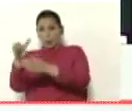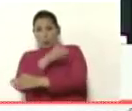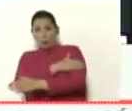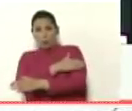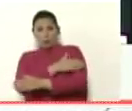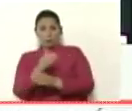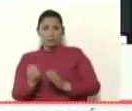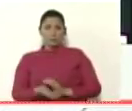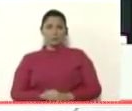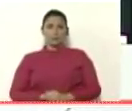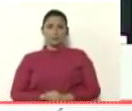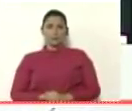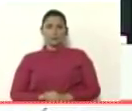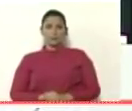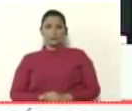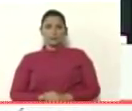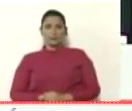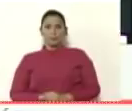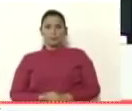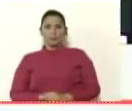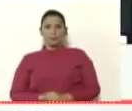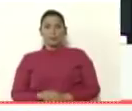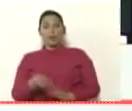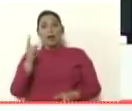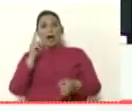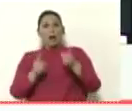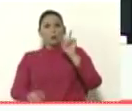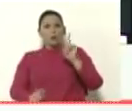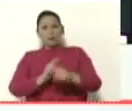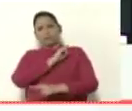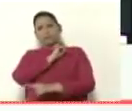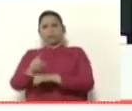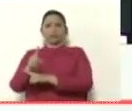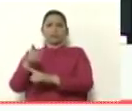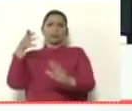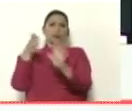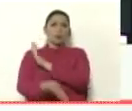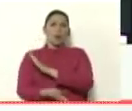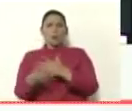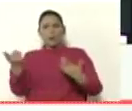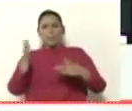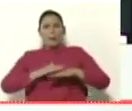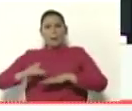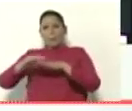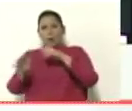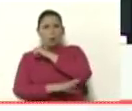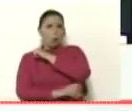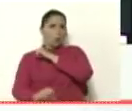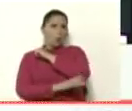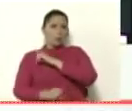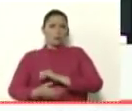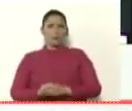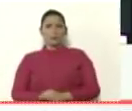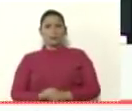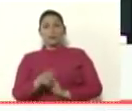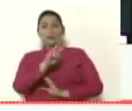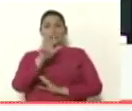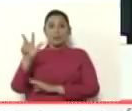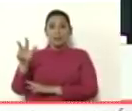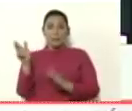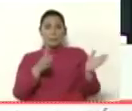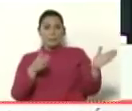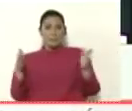derecha, todas, algunas de las denuncias sobre este hecho de corrupción. El 23 de marzo